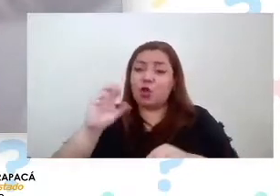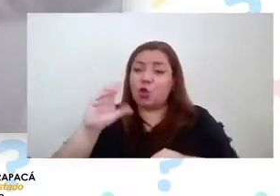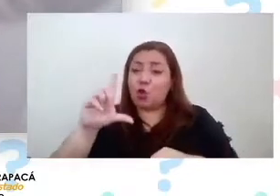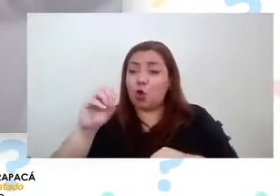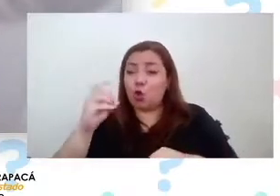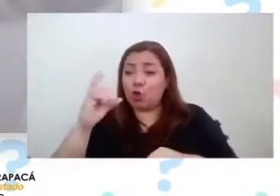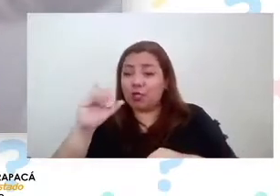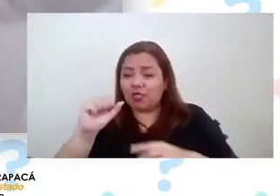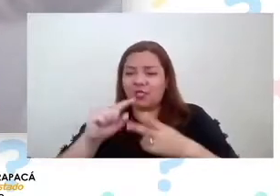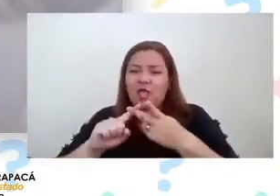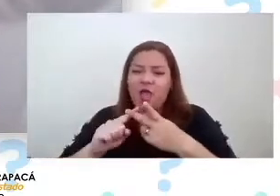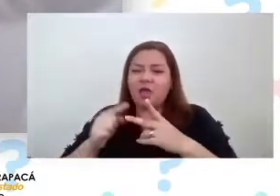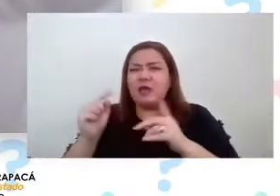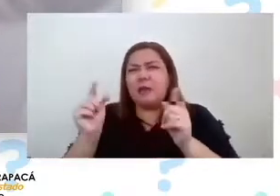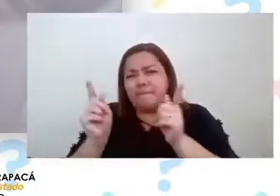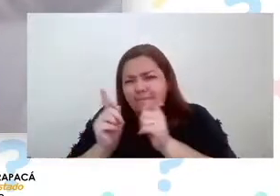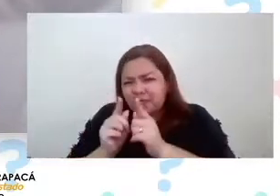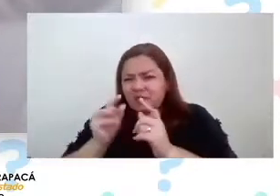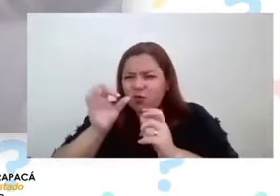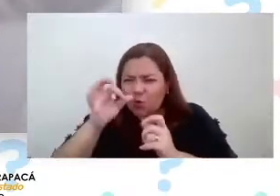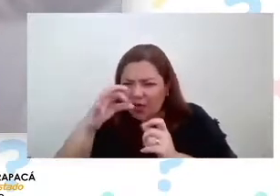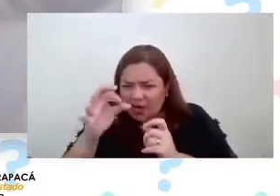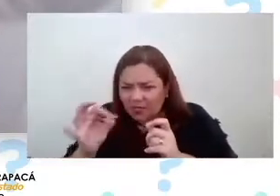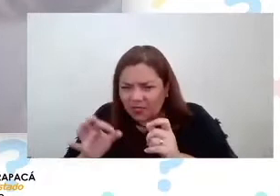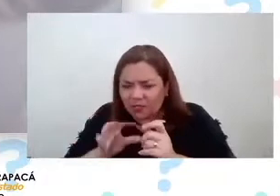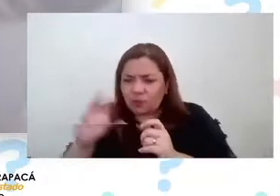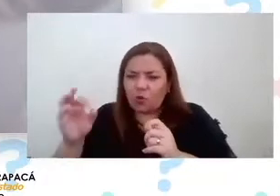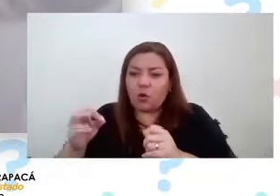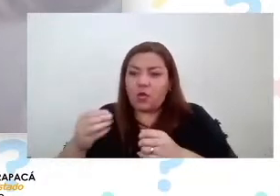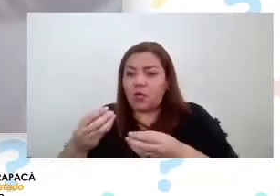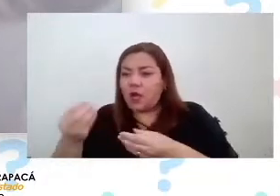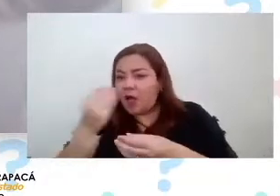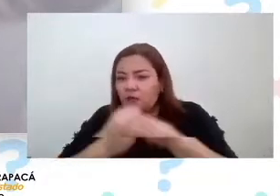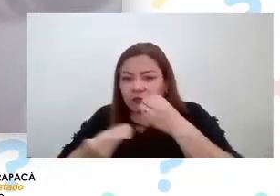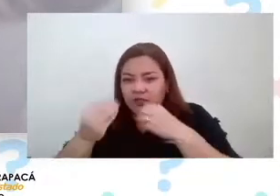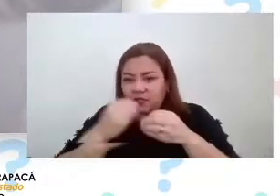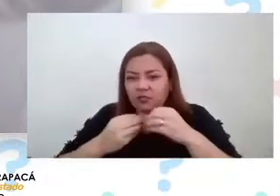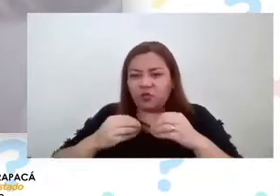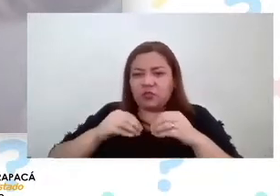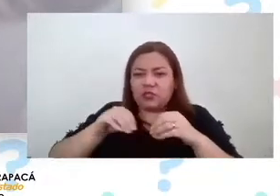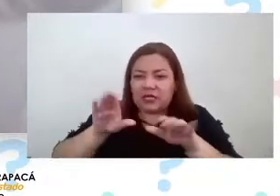microorganismo interacciones de alimentación con reptiles